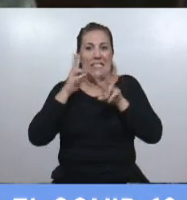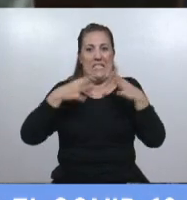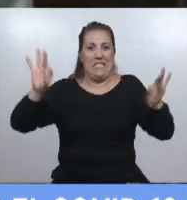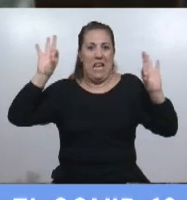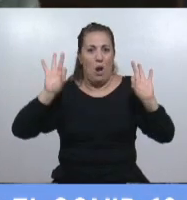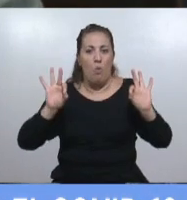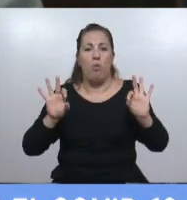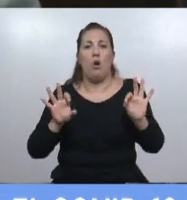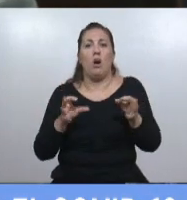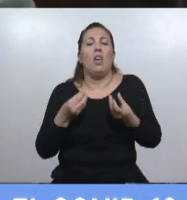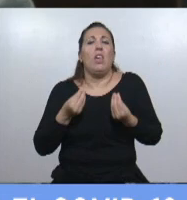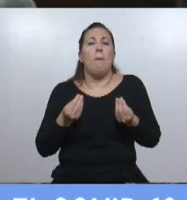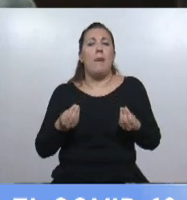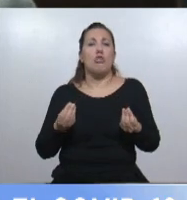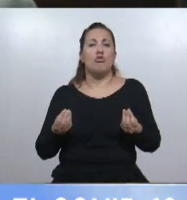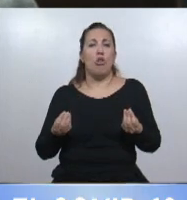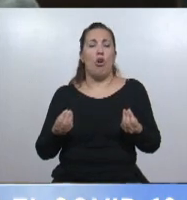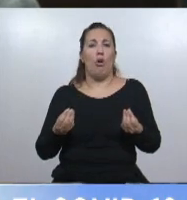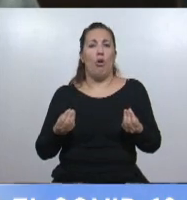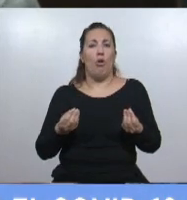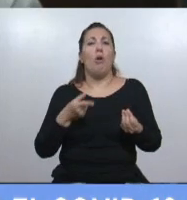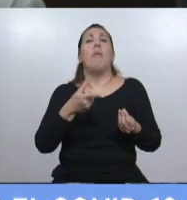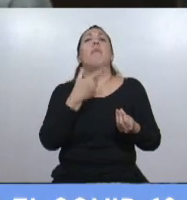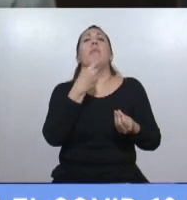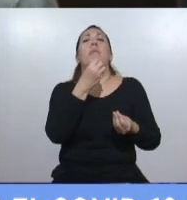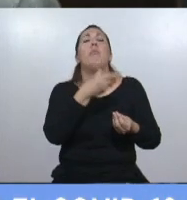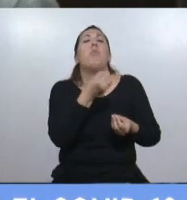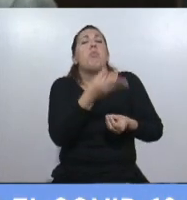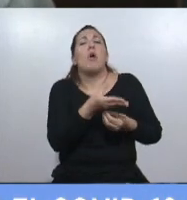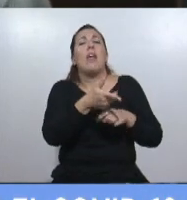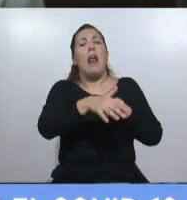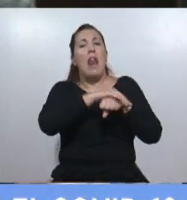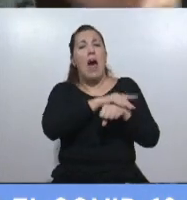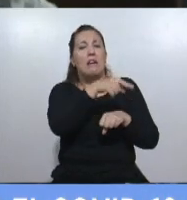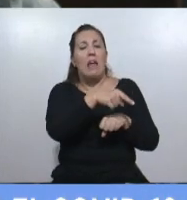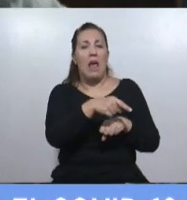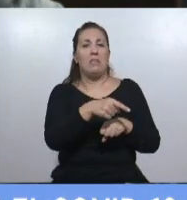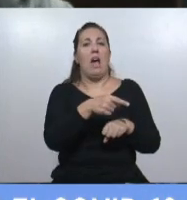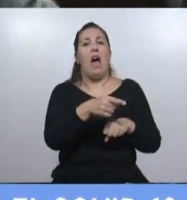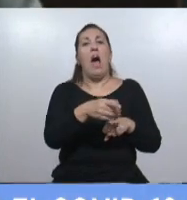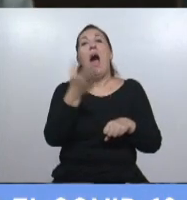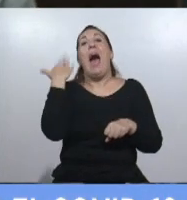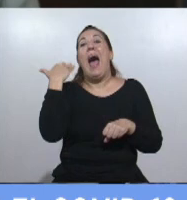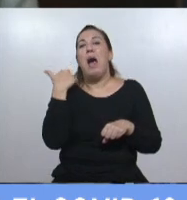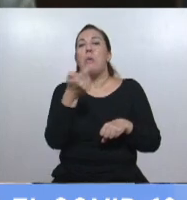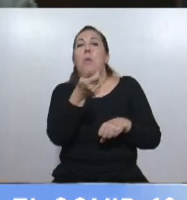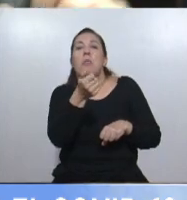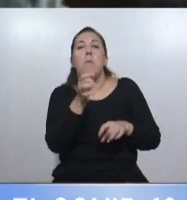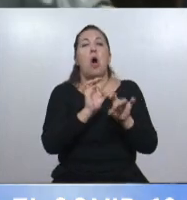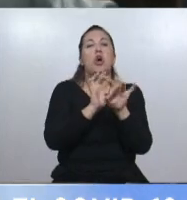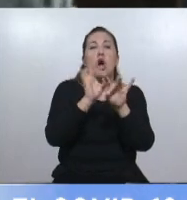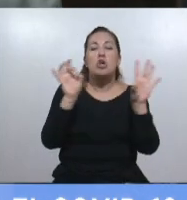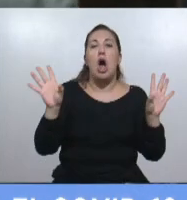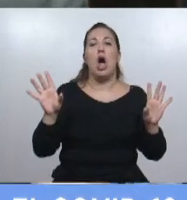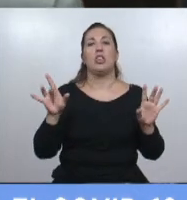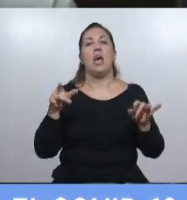¿Qué pasó entonces para que Horacio Rodríguez Larreta, que cuando había mucho menos casos, que cuando la